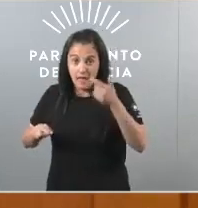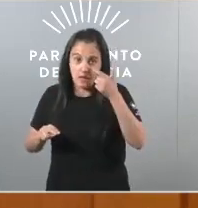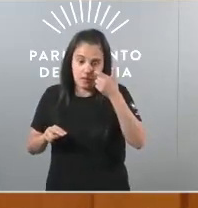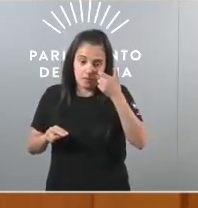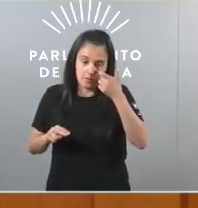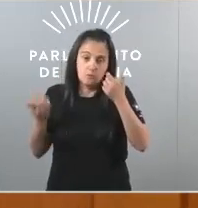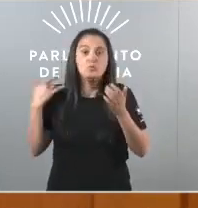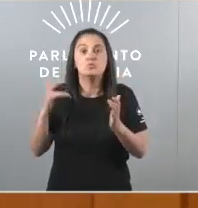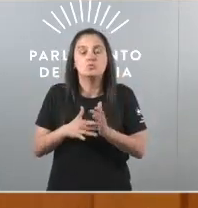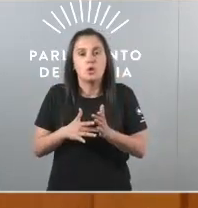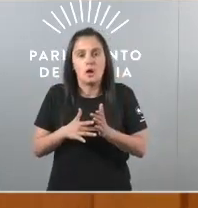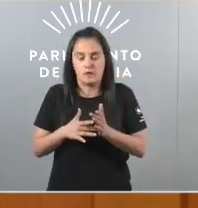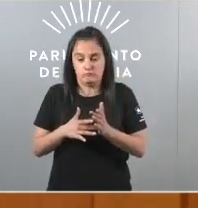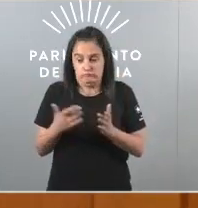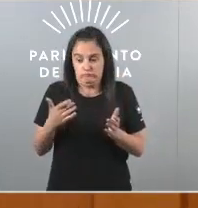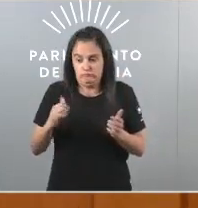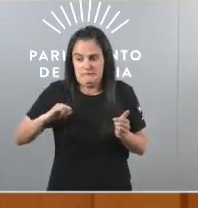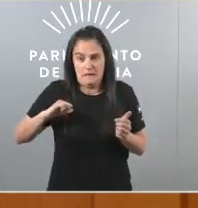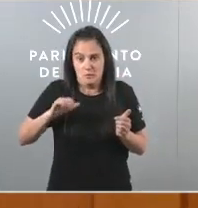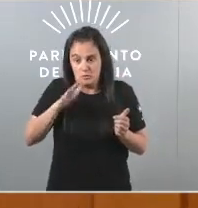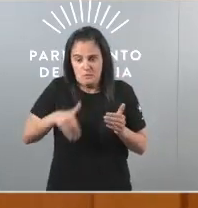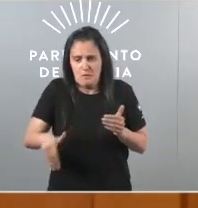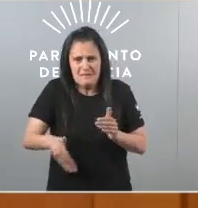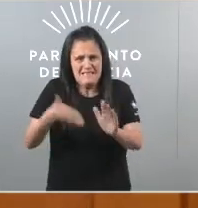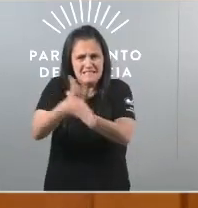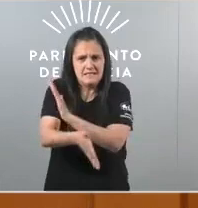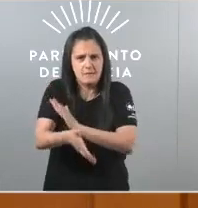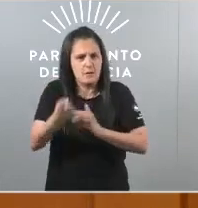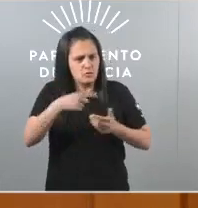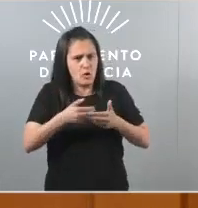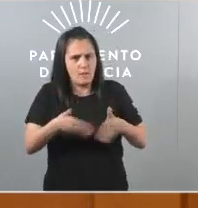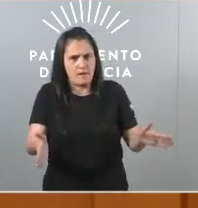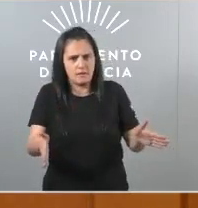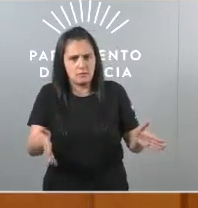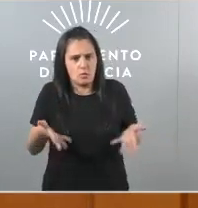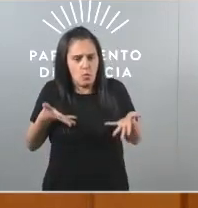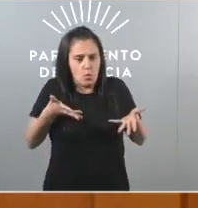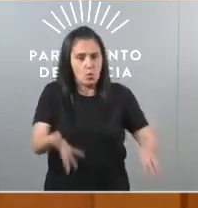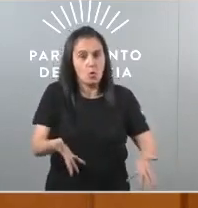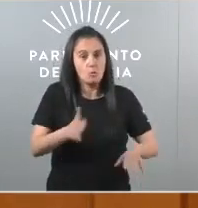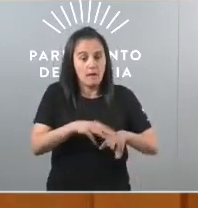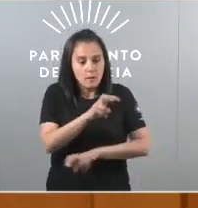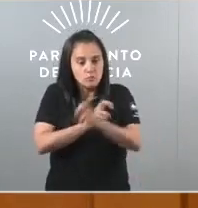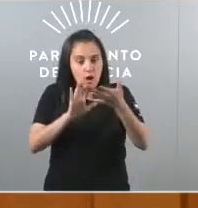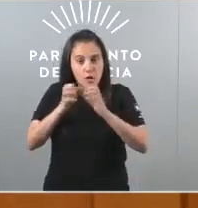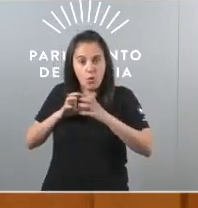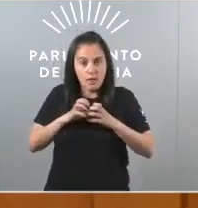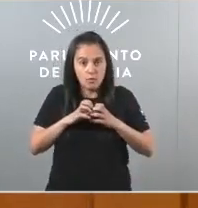tivemos temos e sempre teremos a mantendida para chegar a acordos